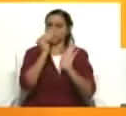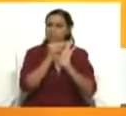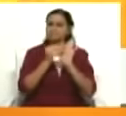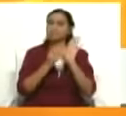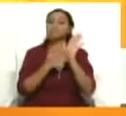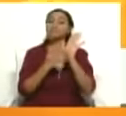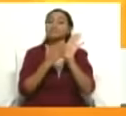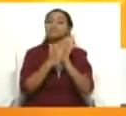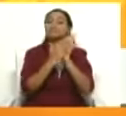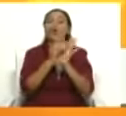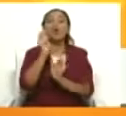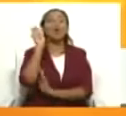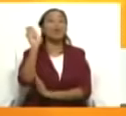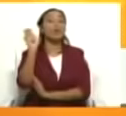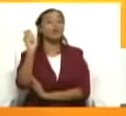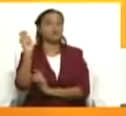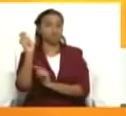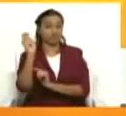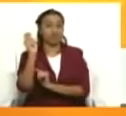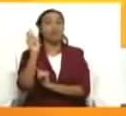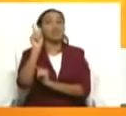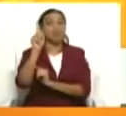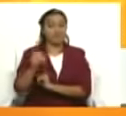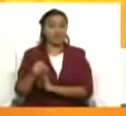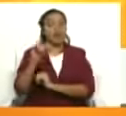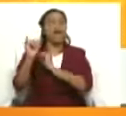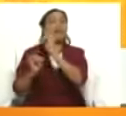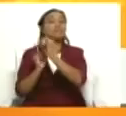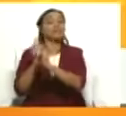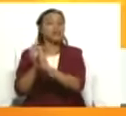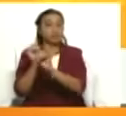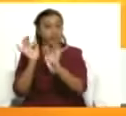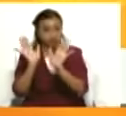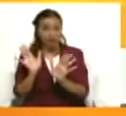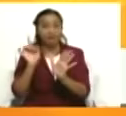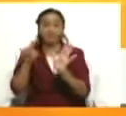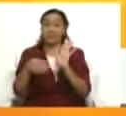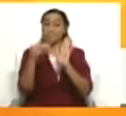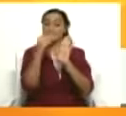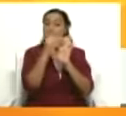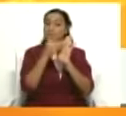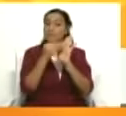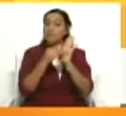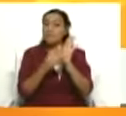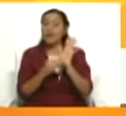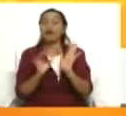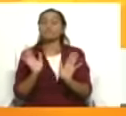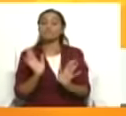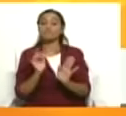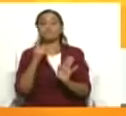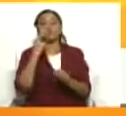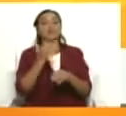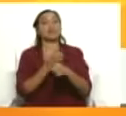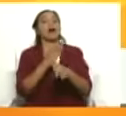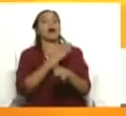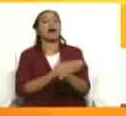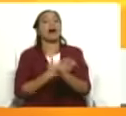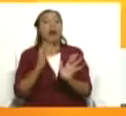Constitución, y la cooperación internacional para estos casos también está previsto como Venezuela